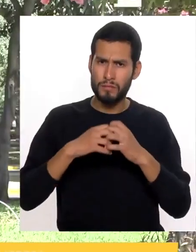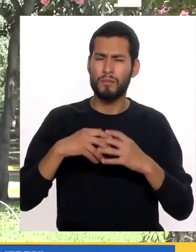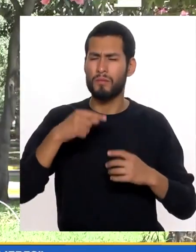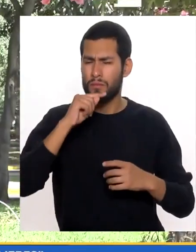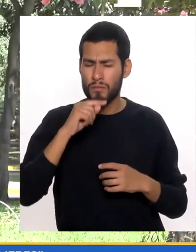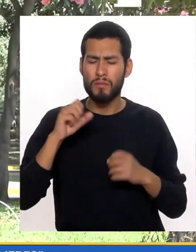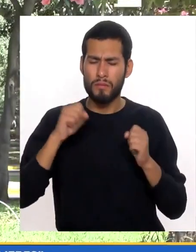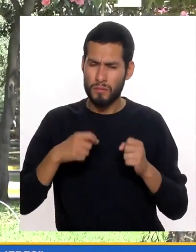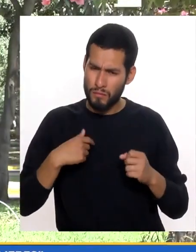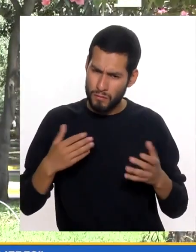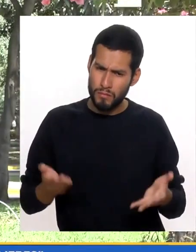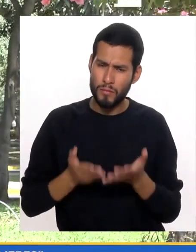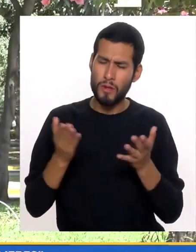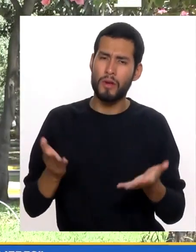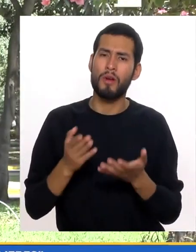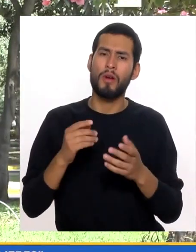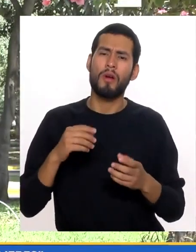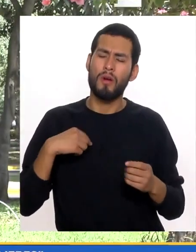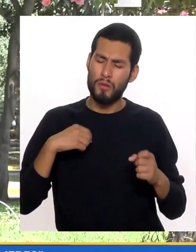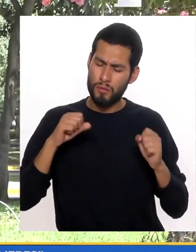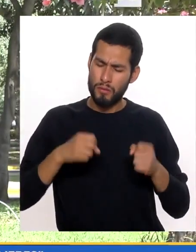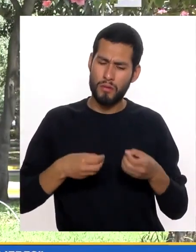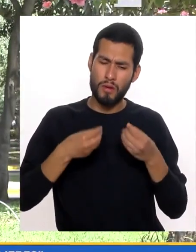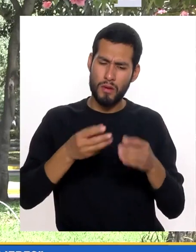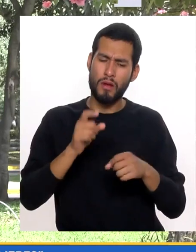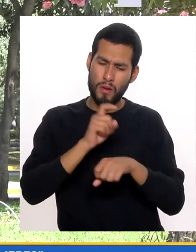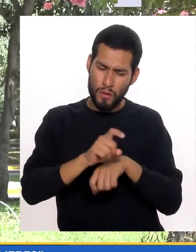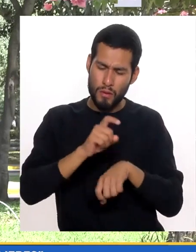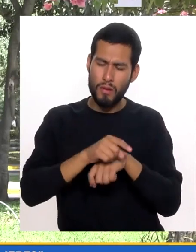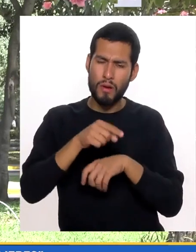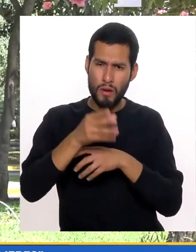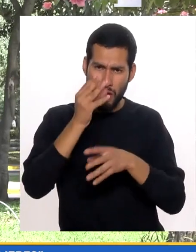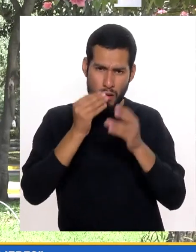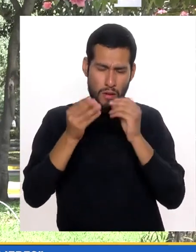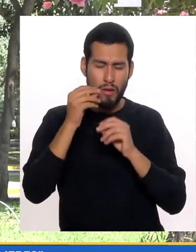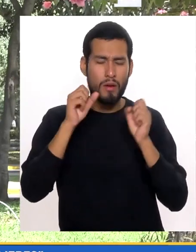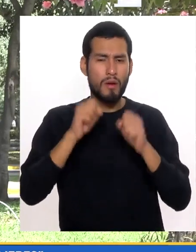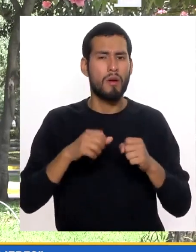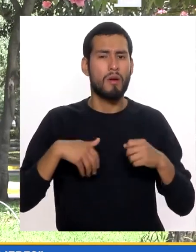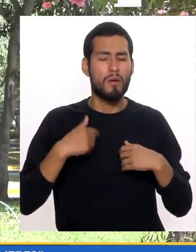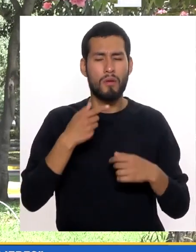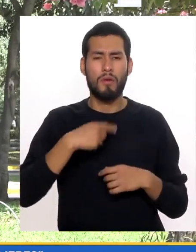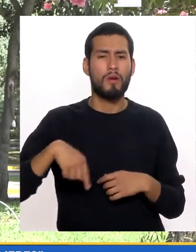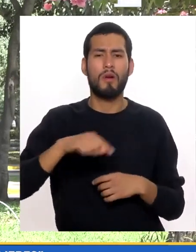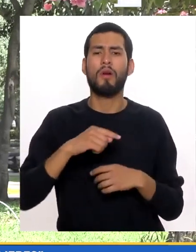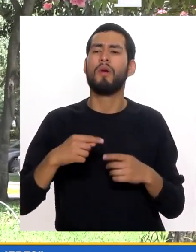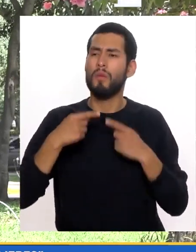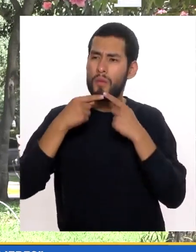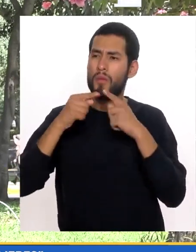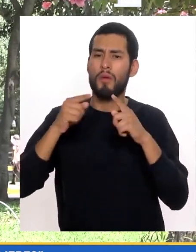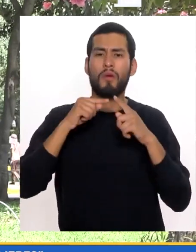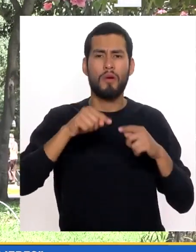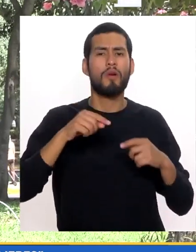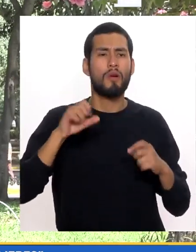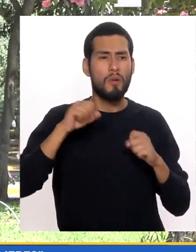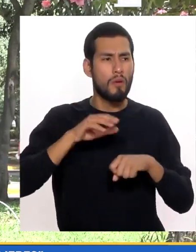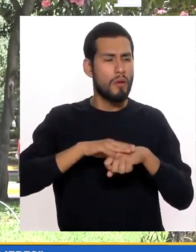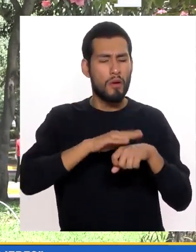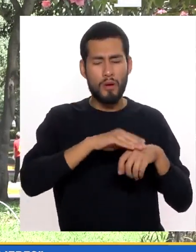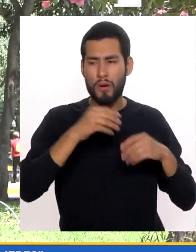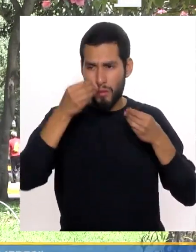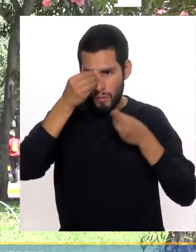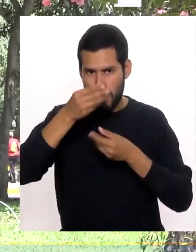Fortalecemos a las mujeres Las estamos formando Las estamos capacitando Para que sean voceras Y